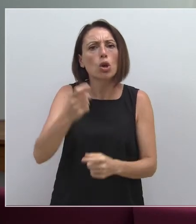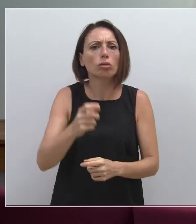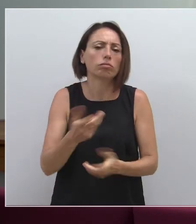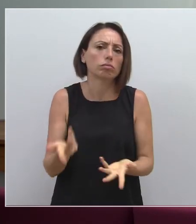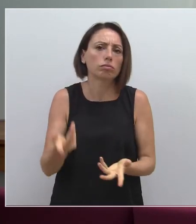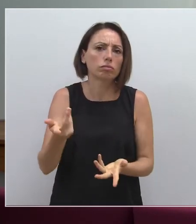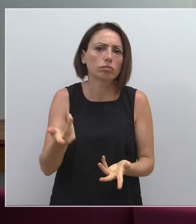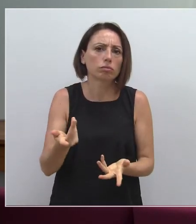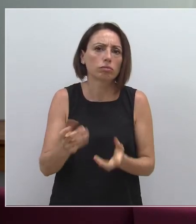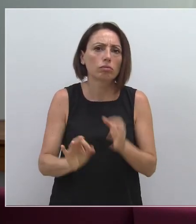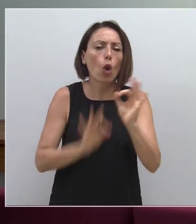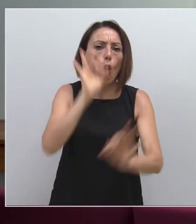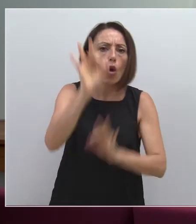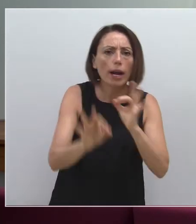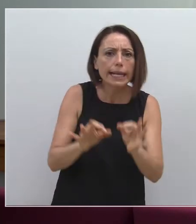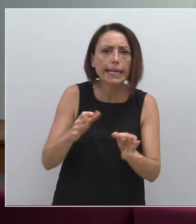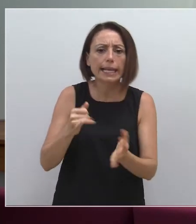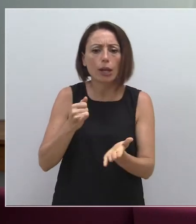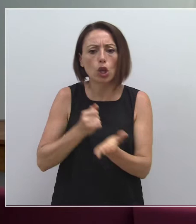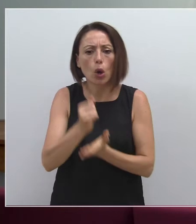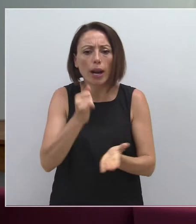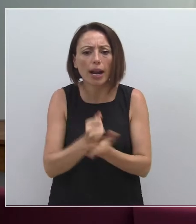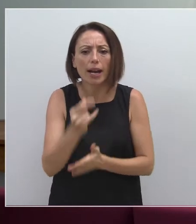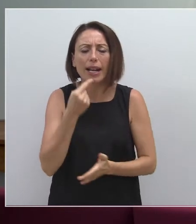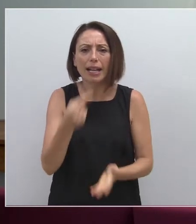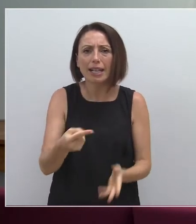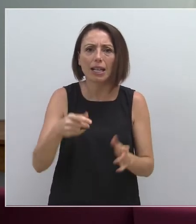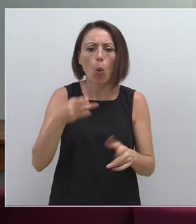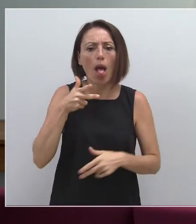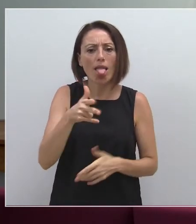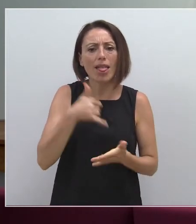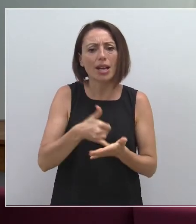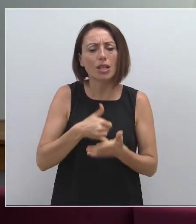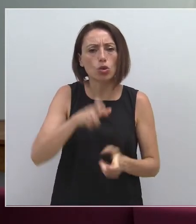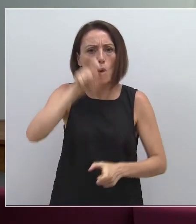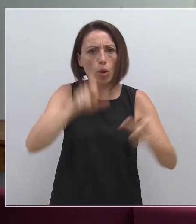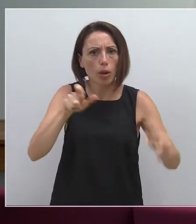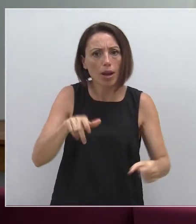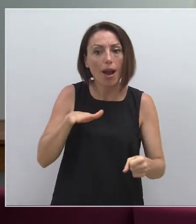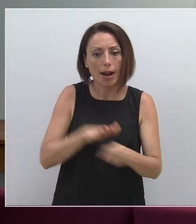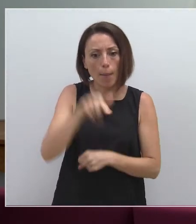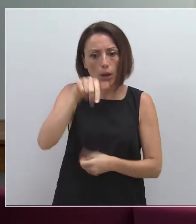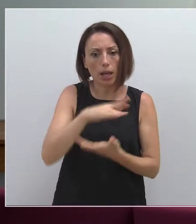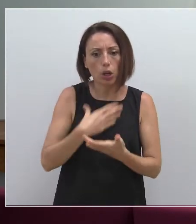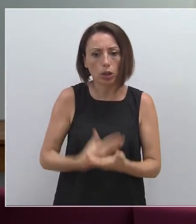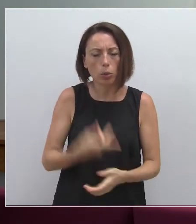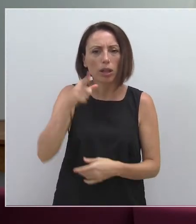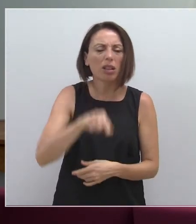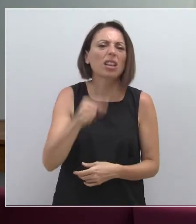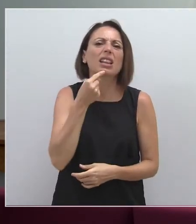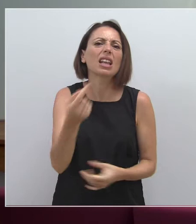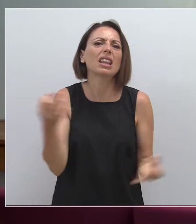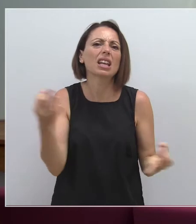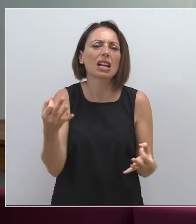agraria que se estaban también vulnerando los derechos humanos incluso en el campo de la región de Murcia. ¿Qué tienen que decir a